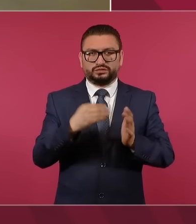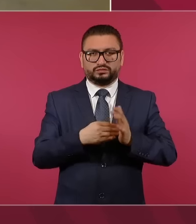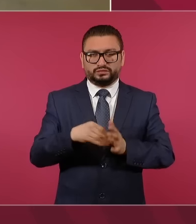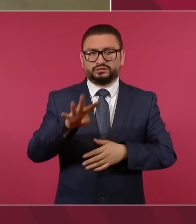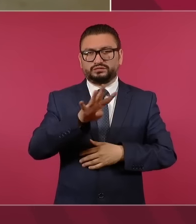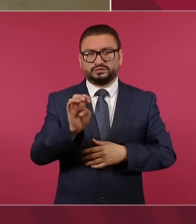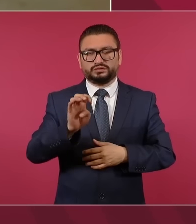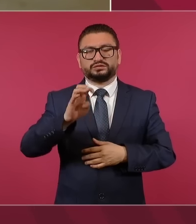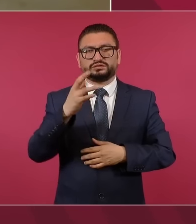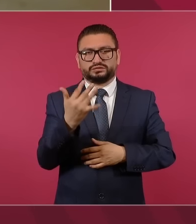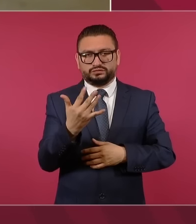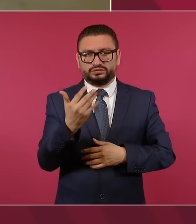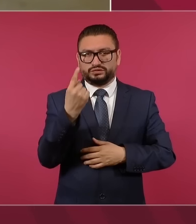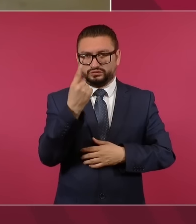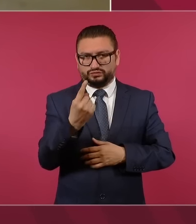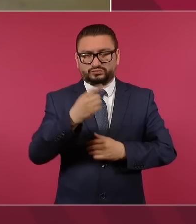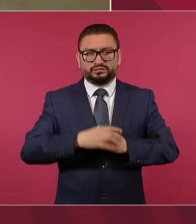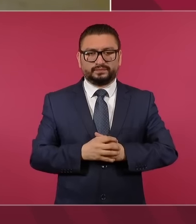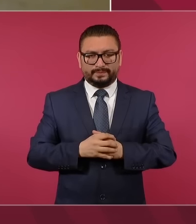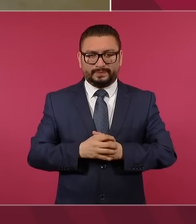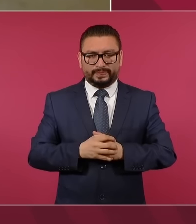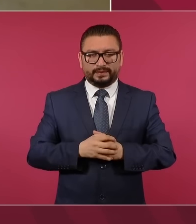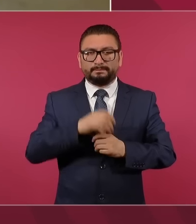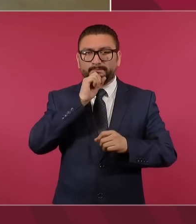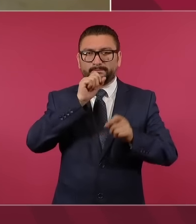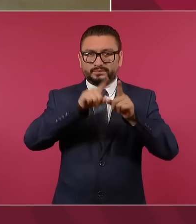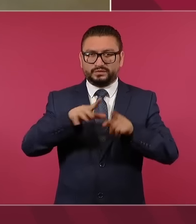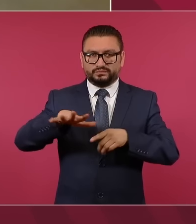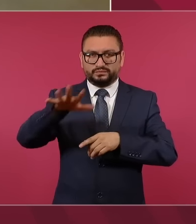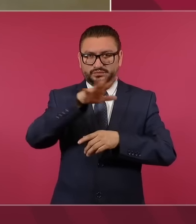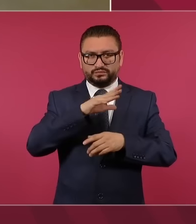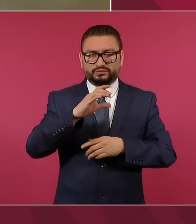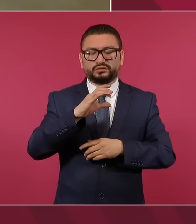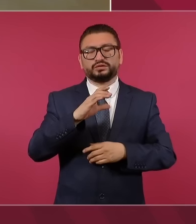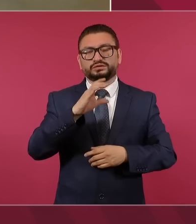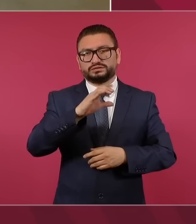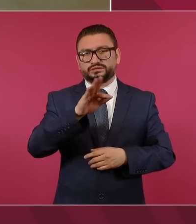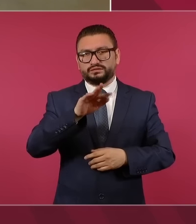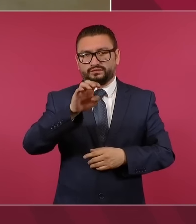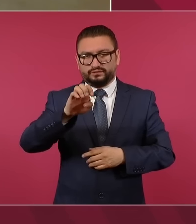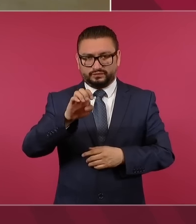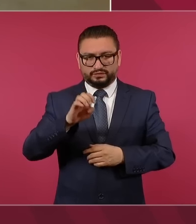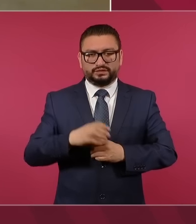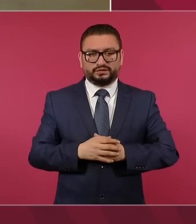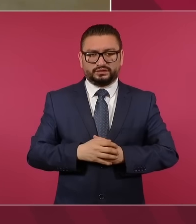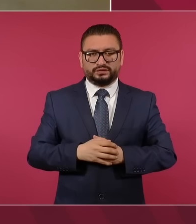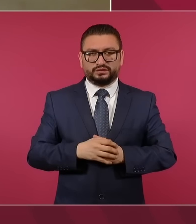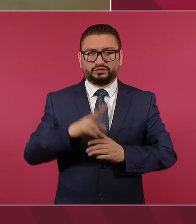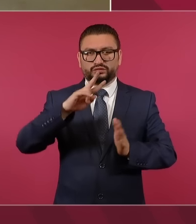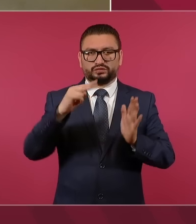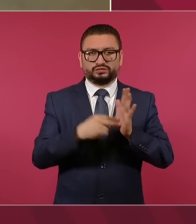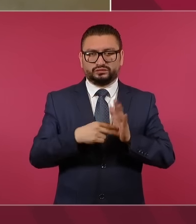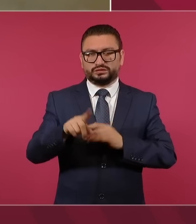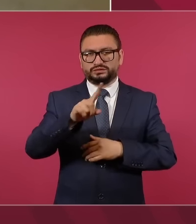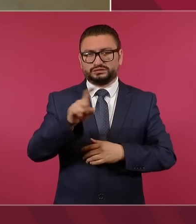.451, asimismo de la Comisión Federal de Electricidad, 2